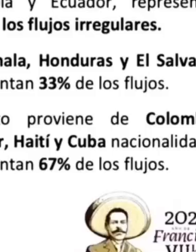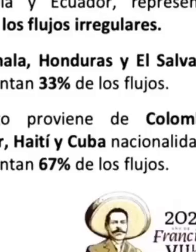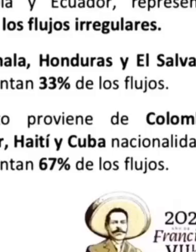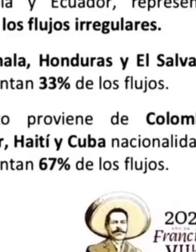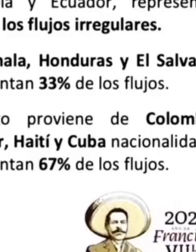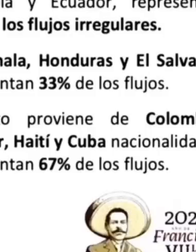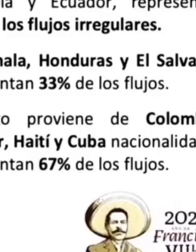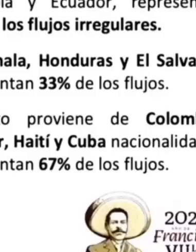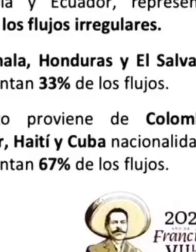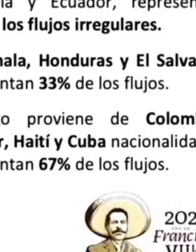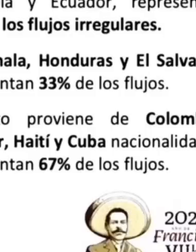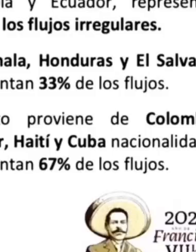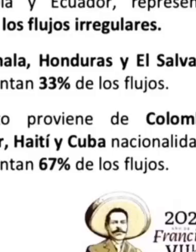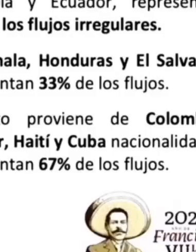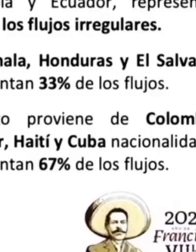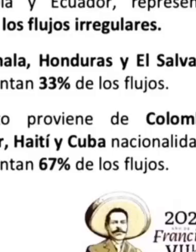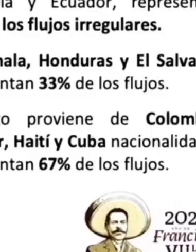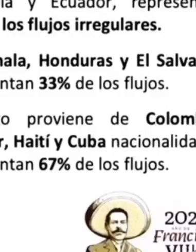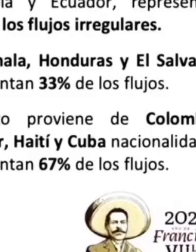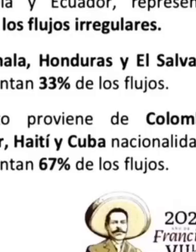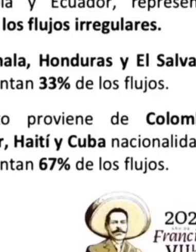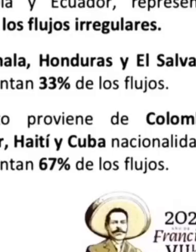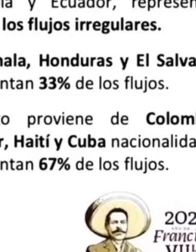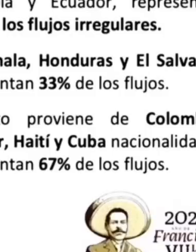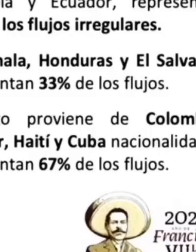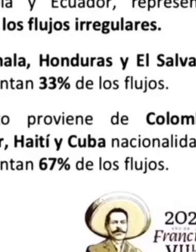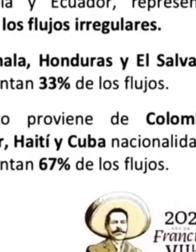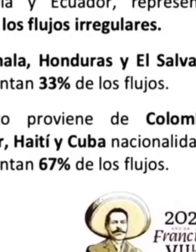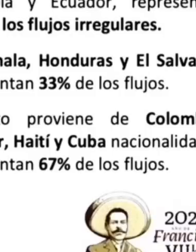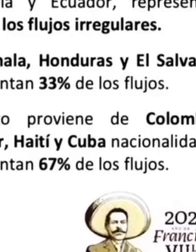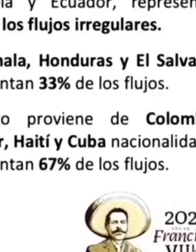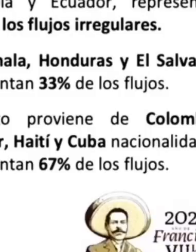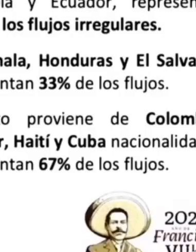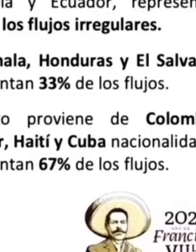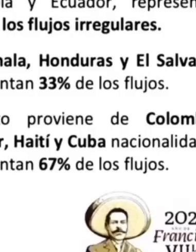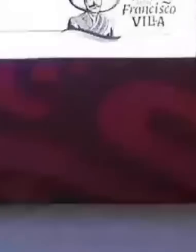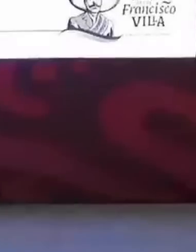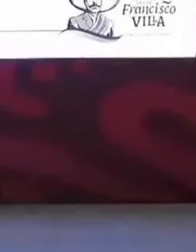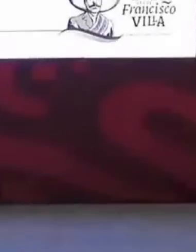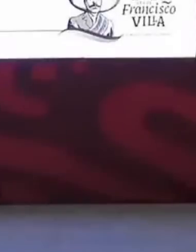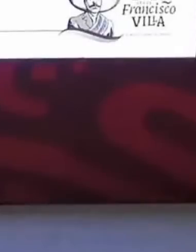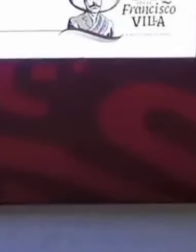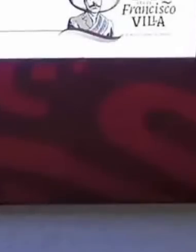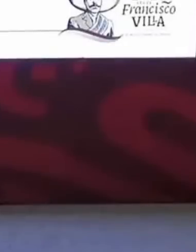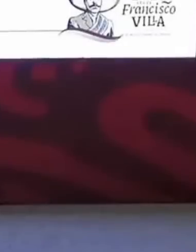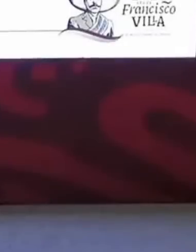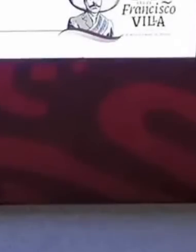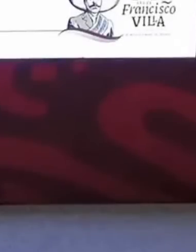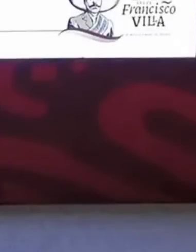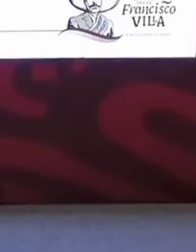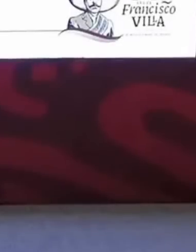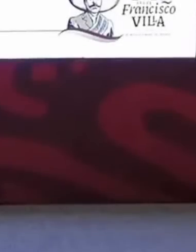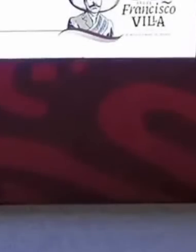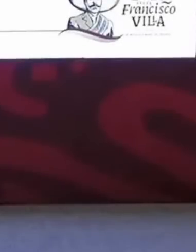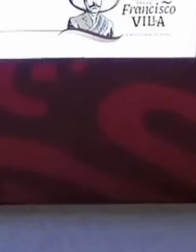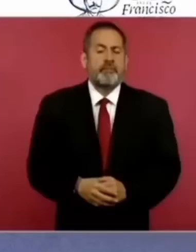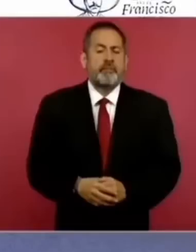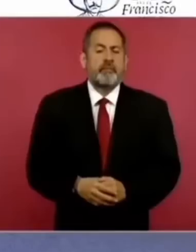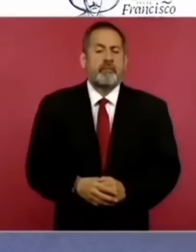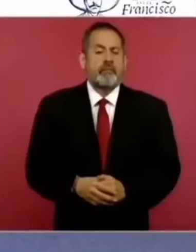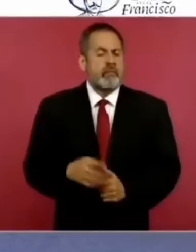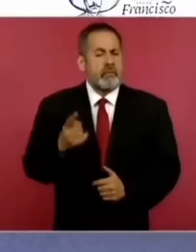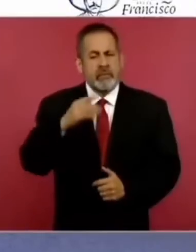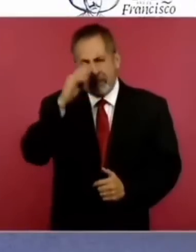pero hay problemas también entonces que buscamos